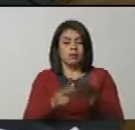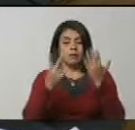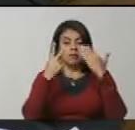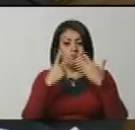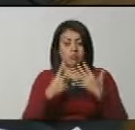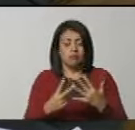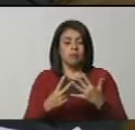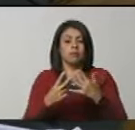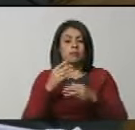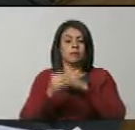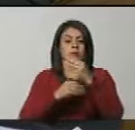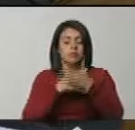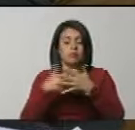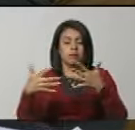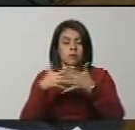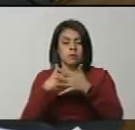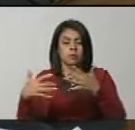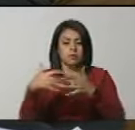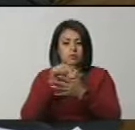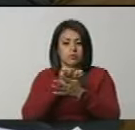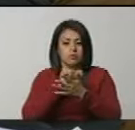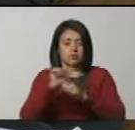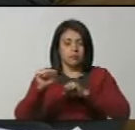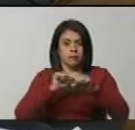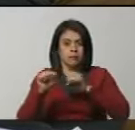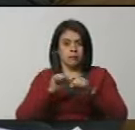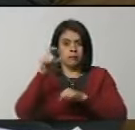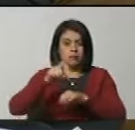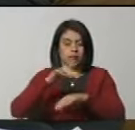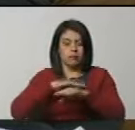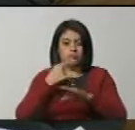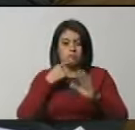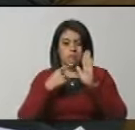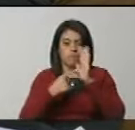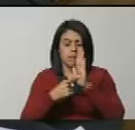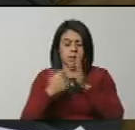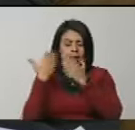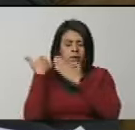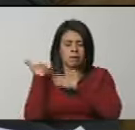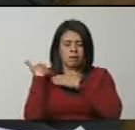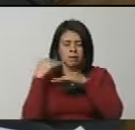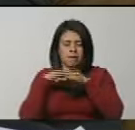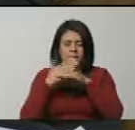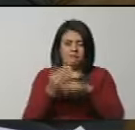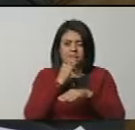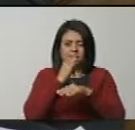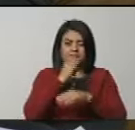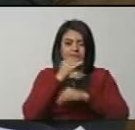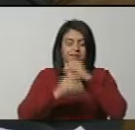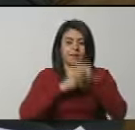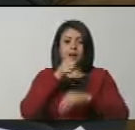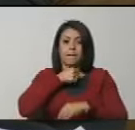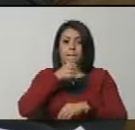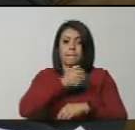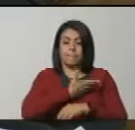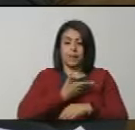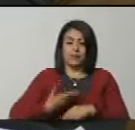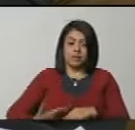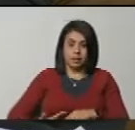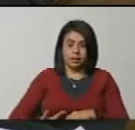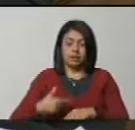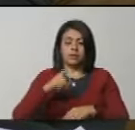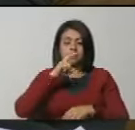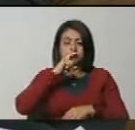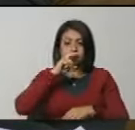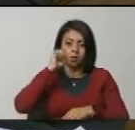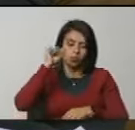Siete, dictar los actos necesarios para el cumplimiento de sus atribuciones. Ocho, informar a la Presidenta o Presidente de la